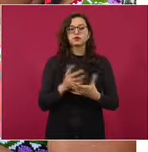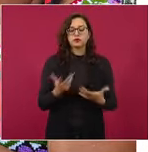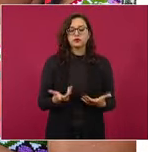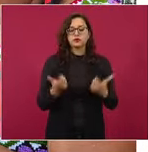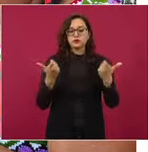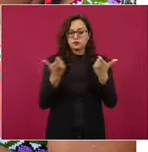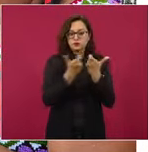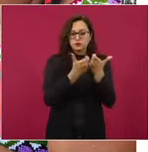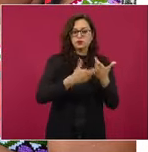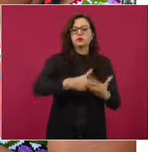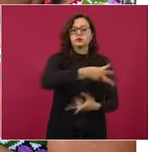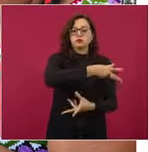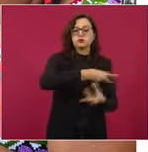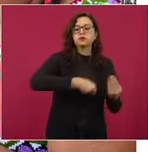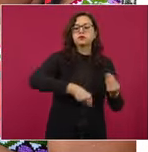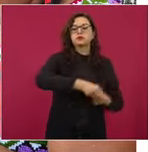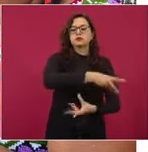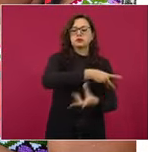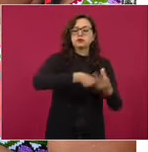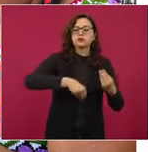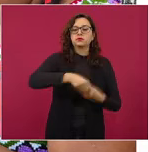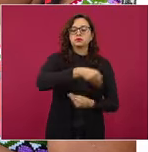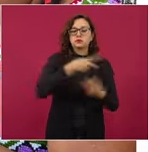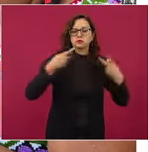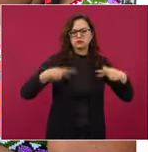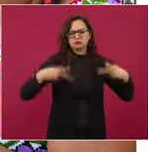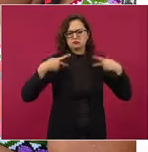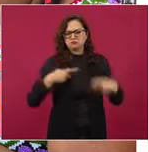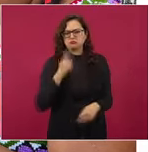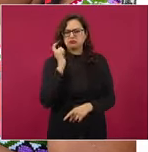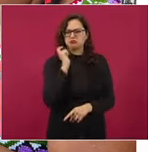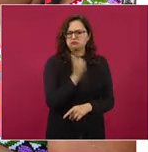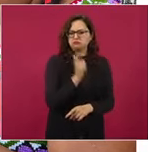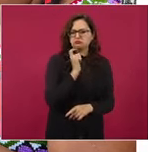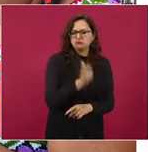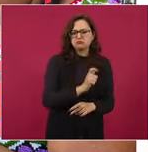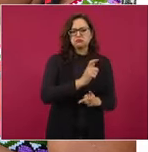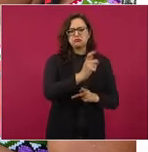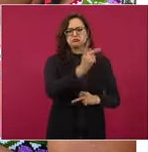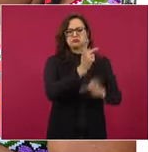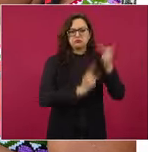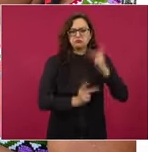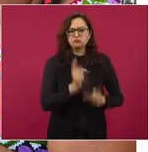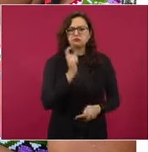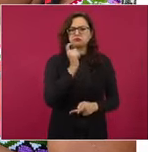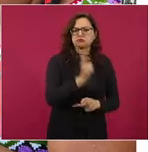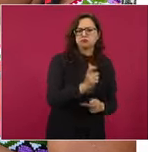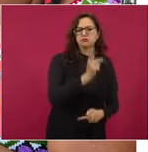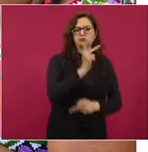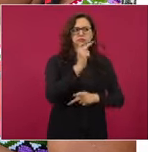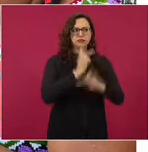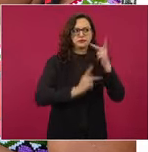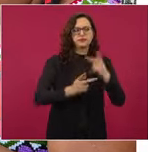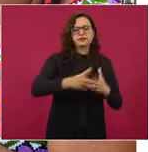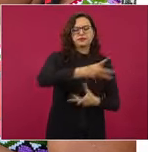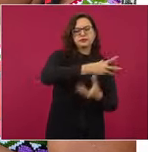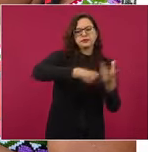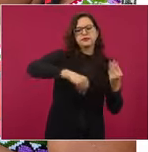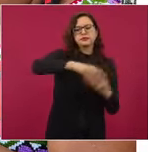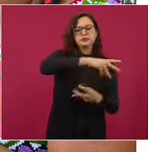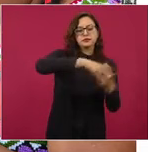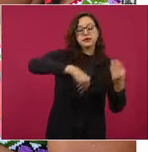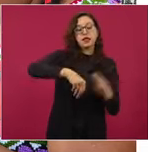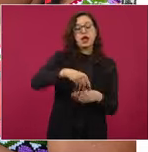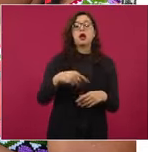a reciclar los recursos, porque las personas van pagando sus créditos. Se va a realizar esta incorporación en el mes